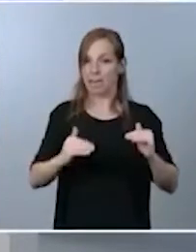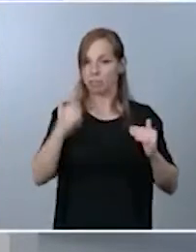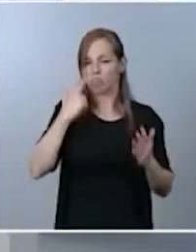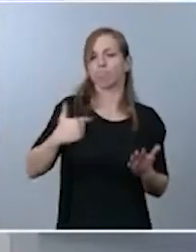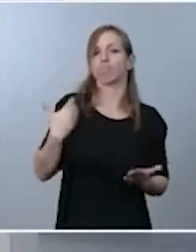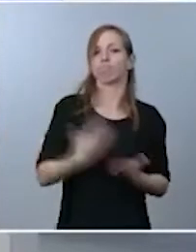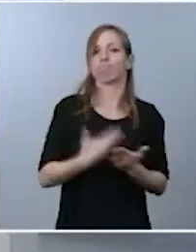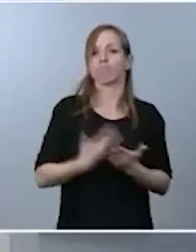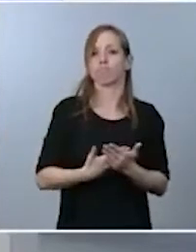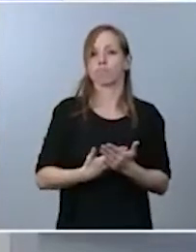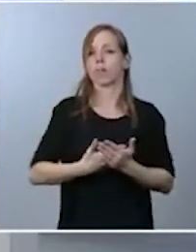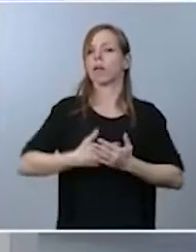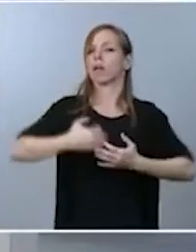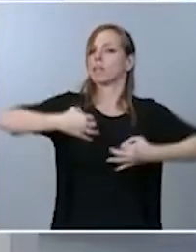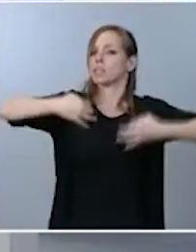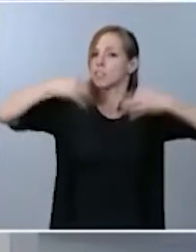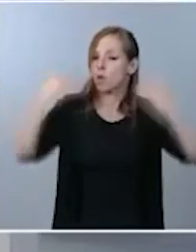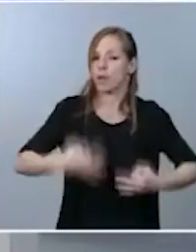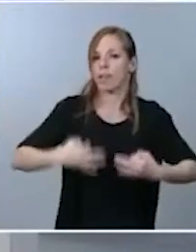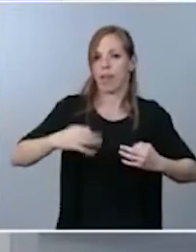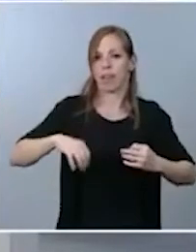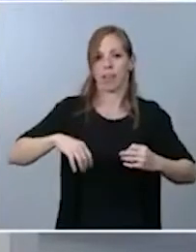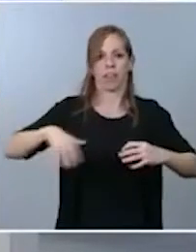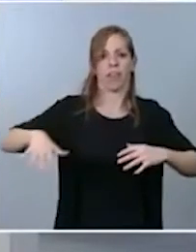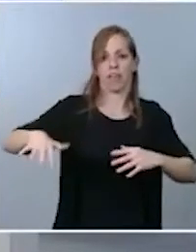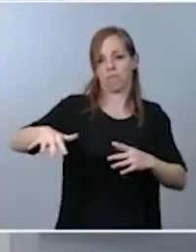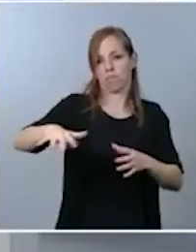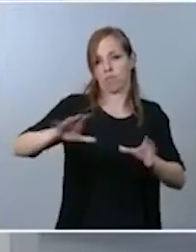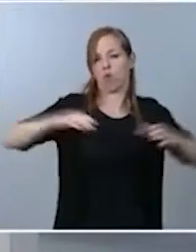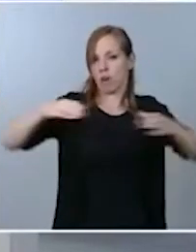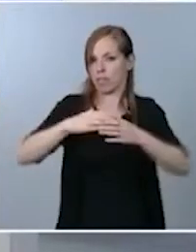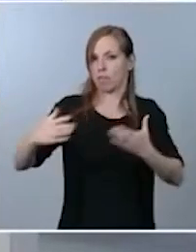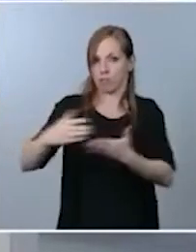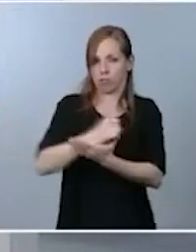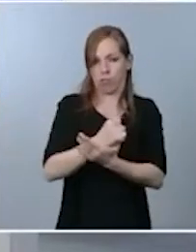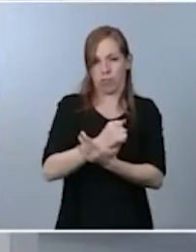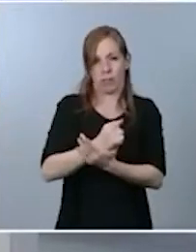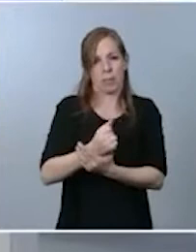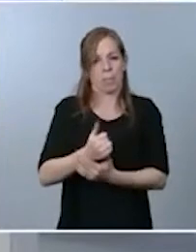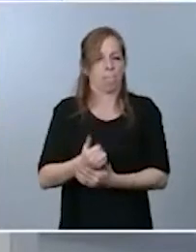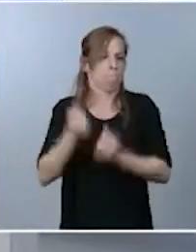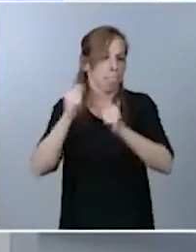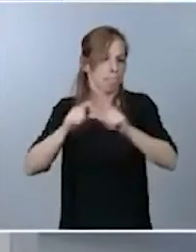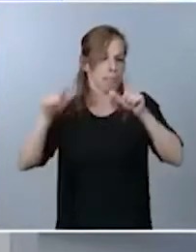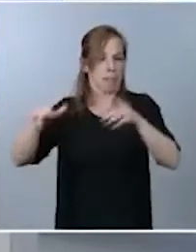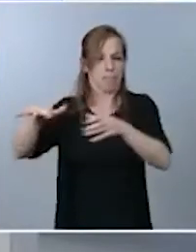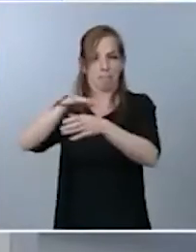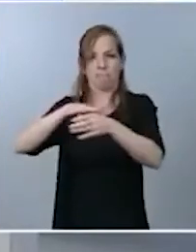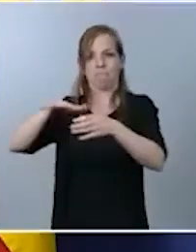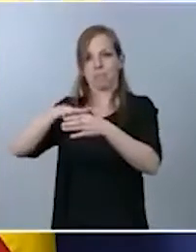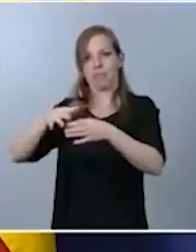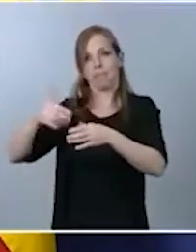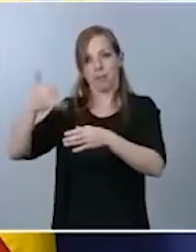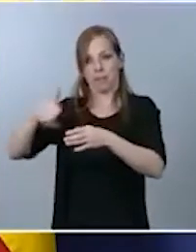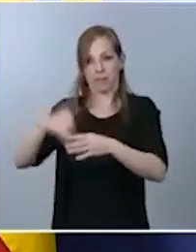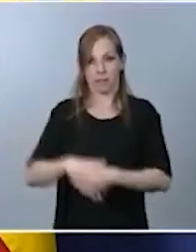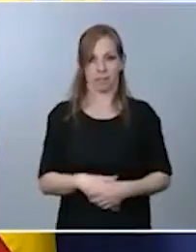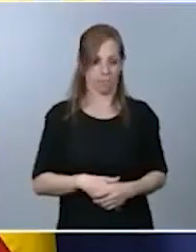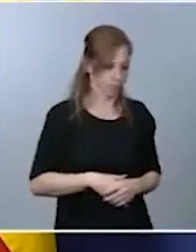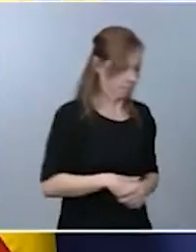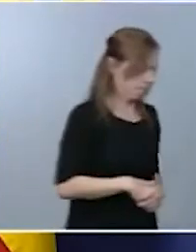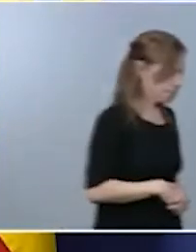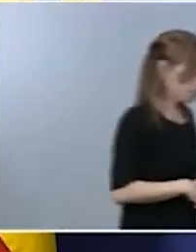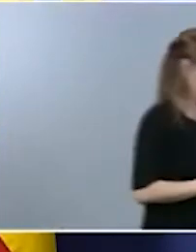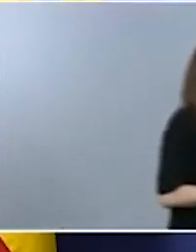y la integridad del conjunto de colectivos y principalmente de los colectivos vulnerables. En todo caso, estos nuevos límites